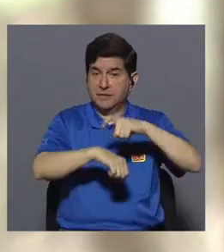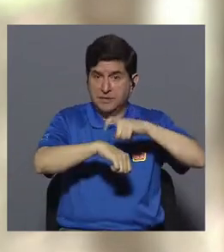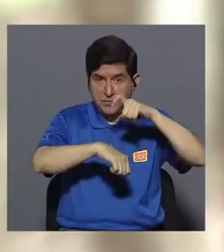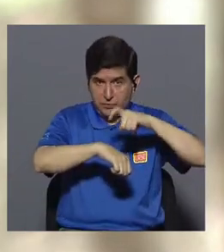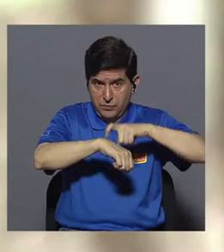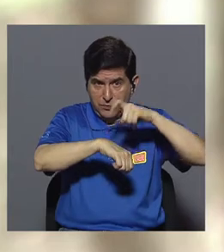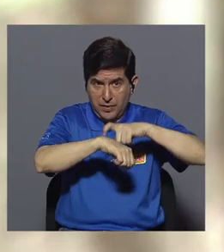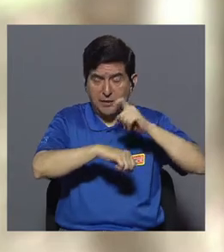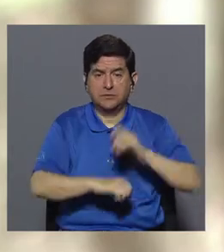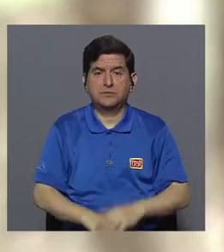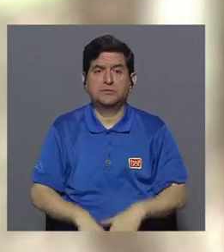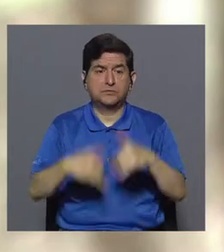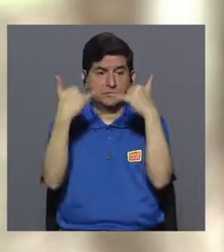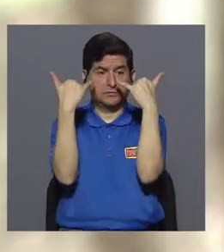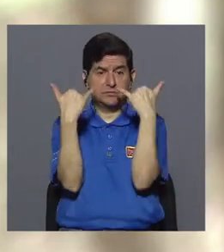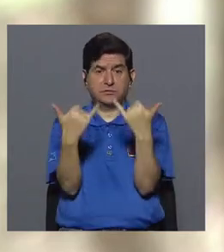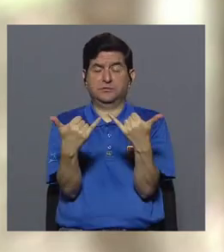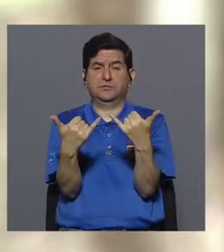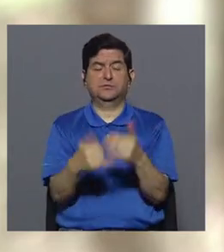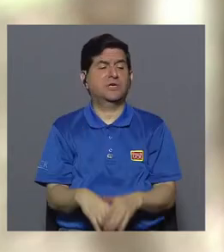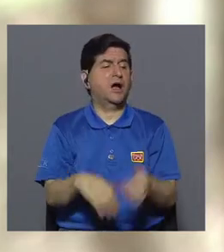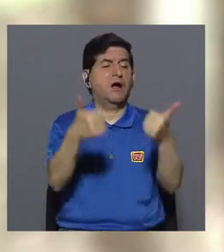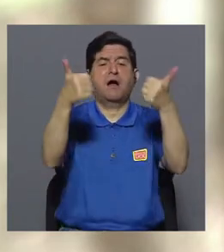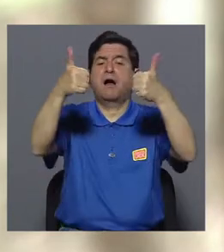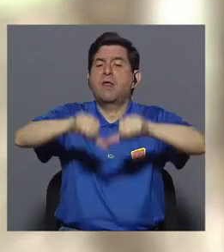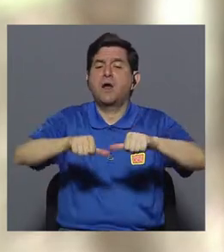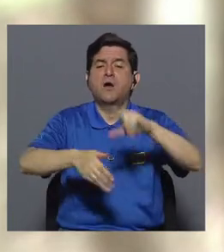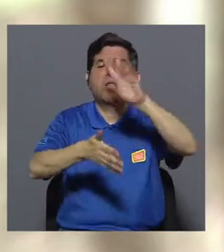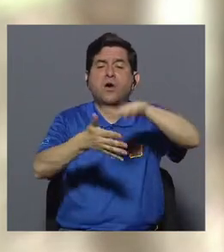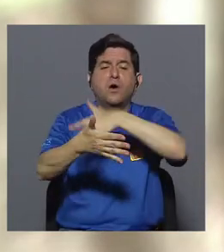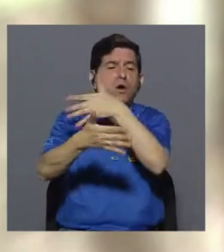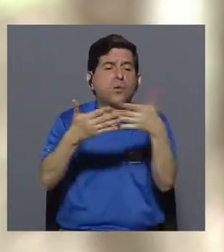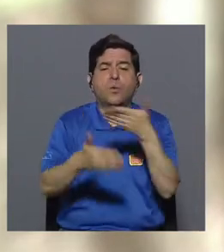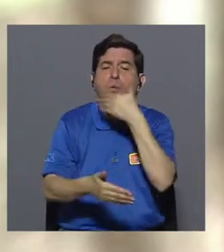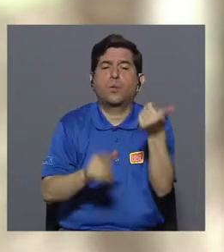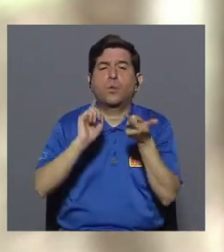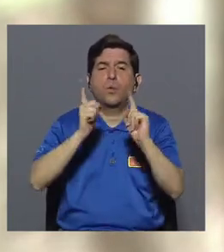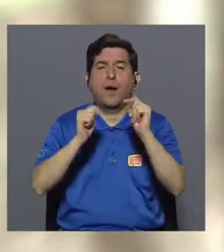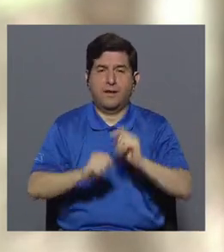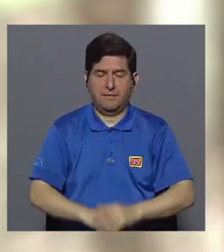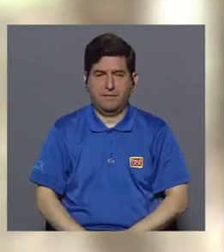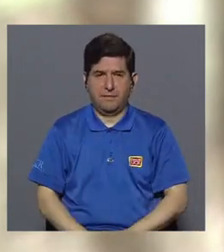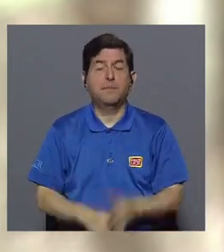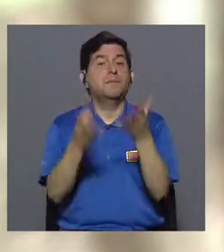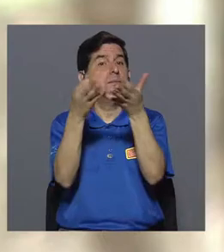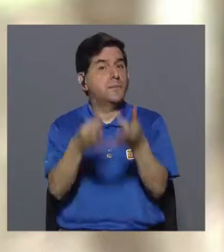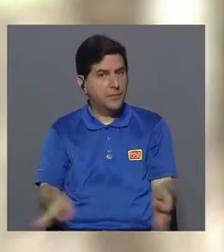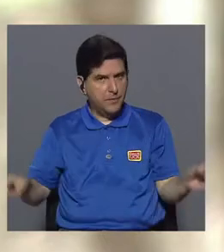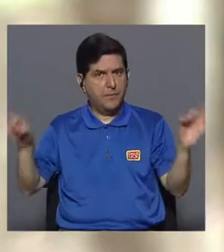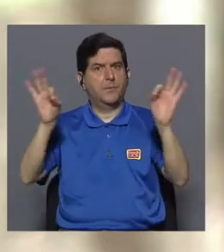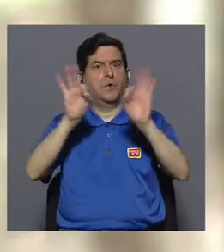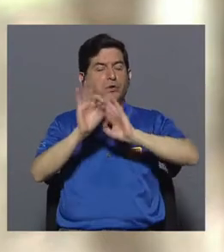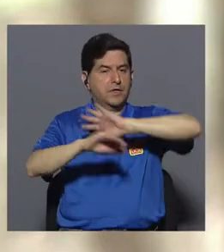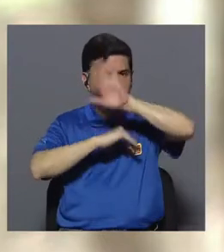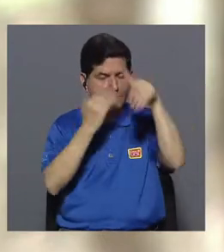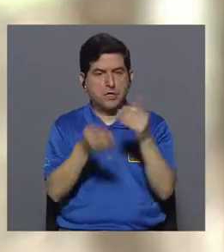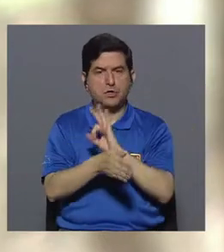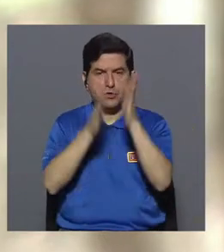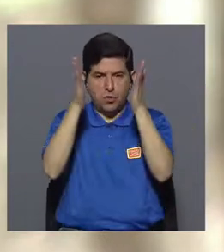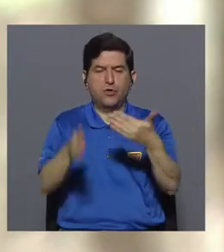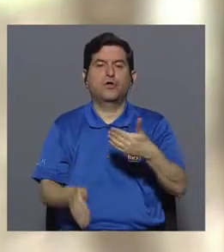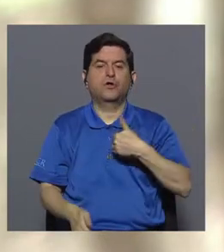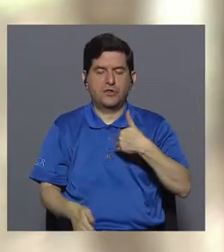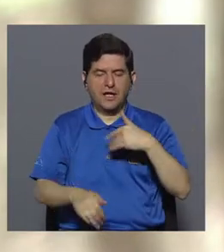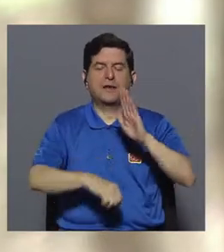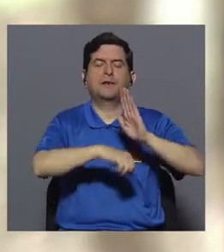reclutamiento, perdón, este, logramos convenir el horario con ellos, ¿cuál es el más factible? Este, sí es importante mencionar que todo